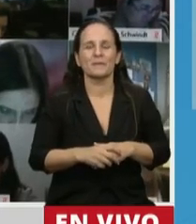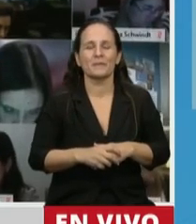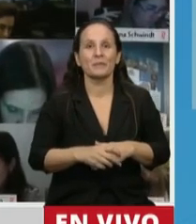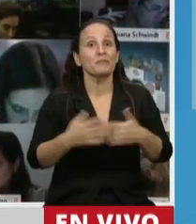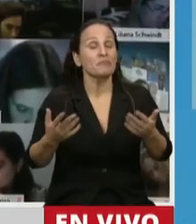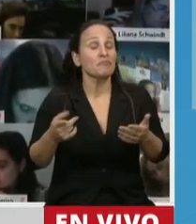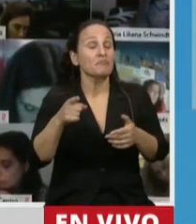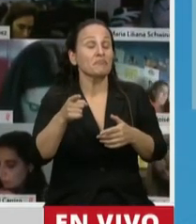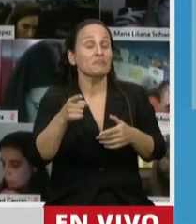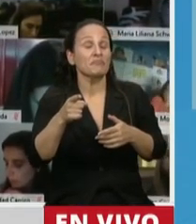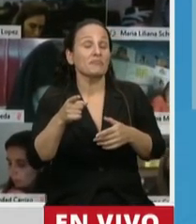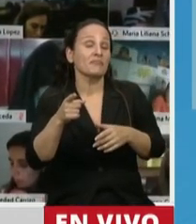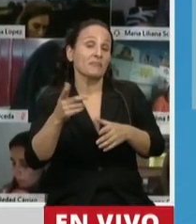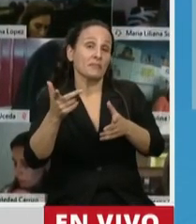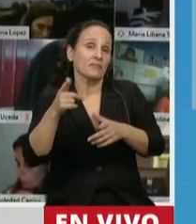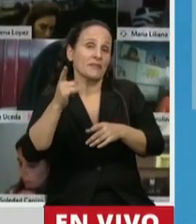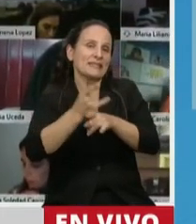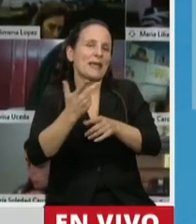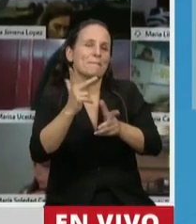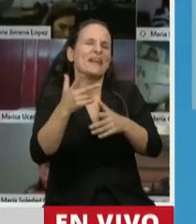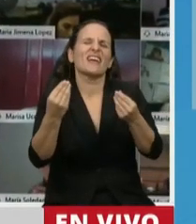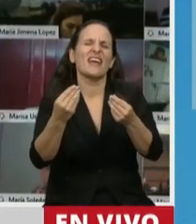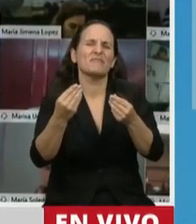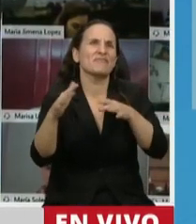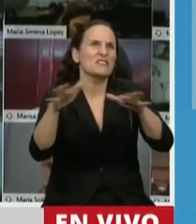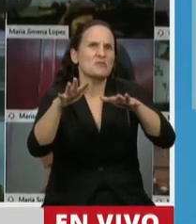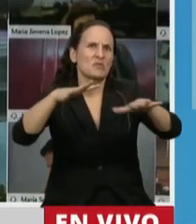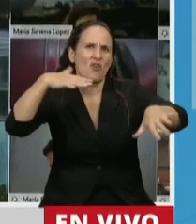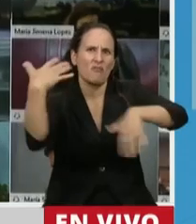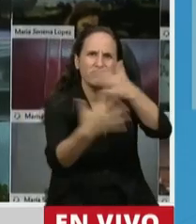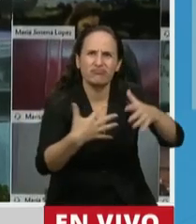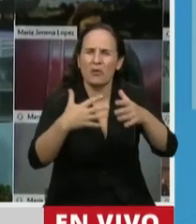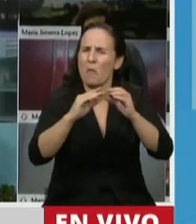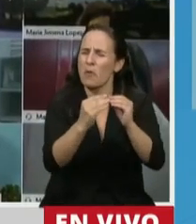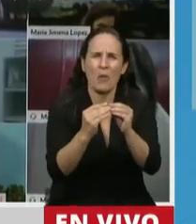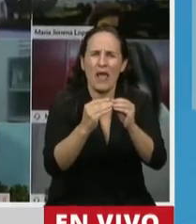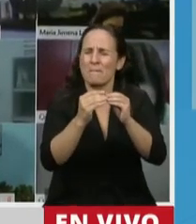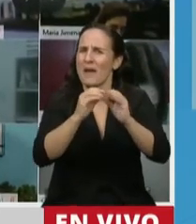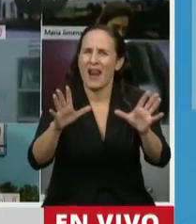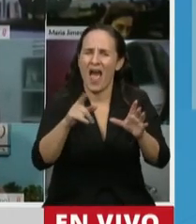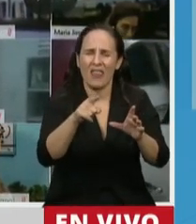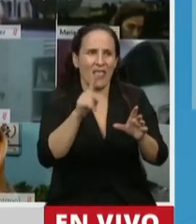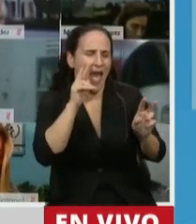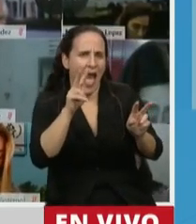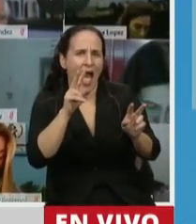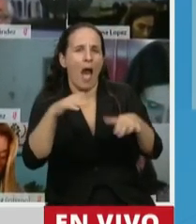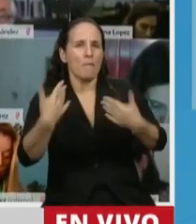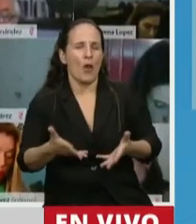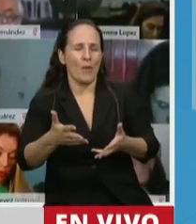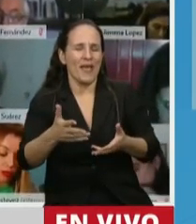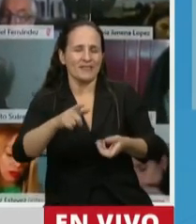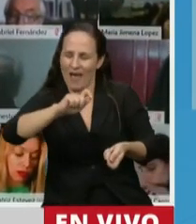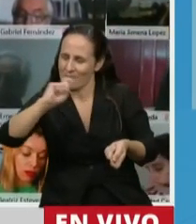como solemos decir, las grandes crisis, los grandes problemas, también son grandes oportunidades. Porque